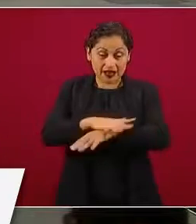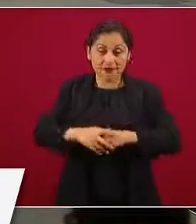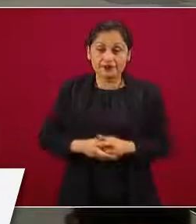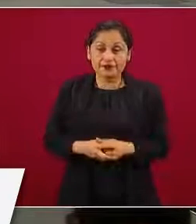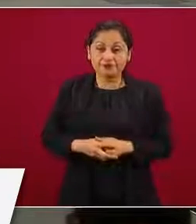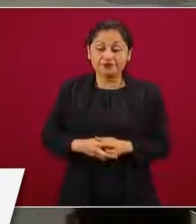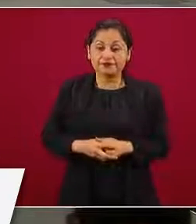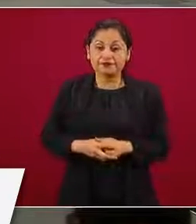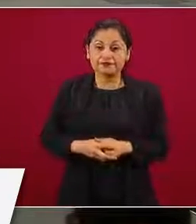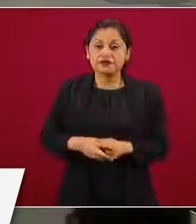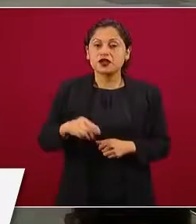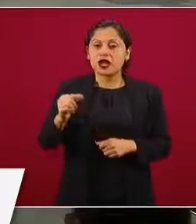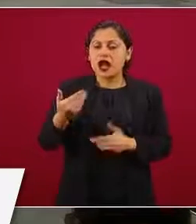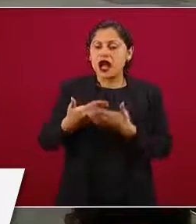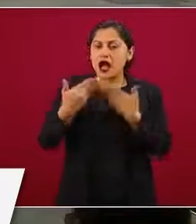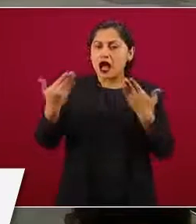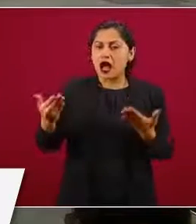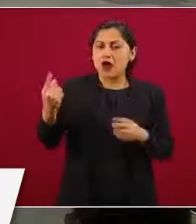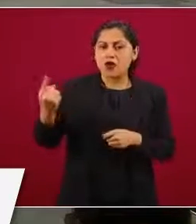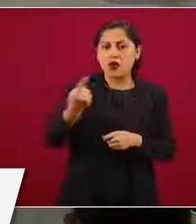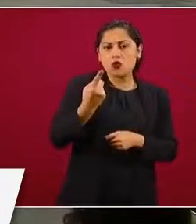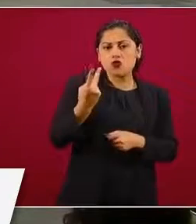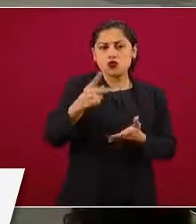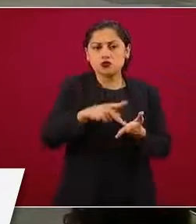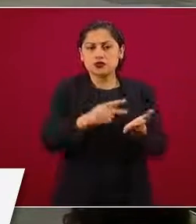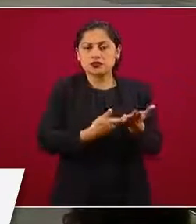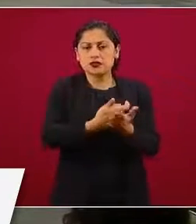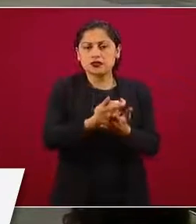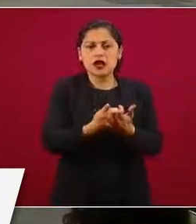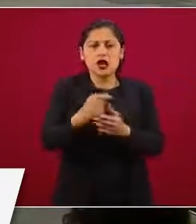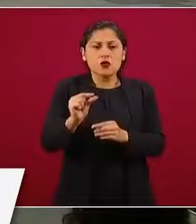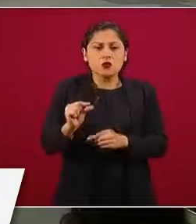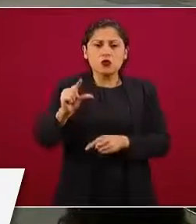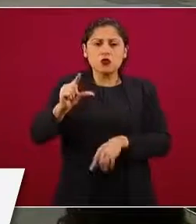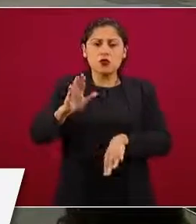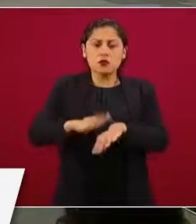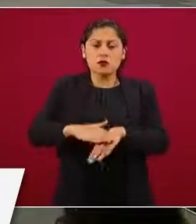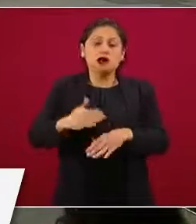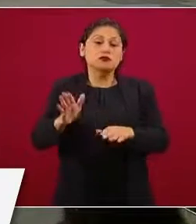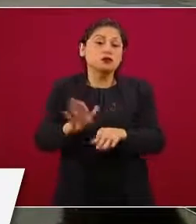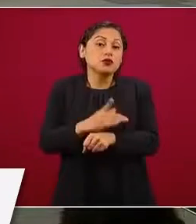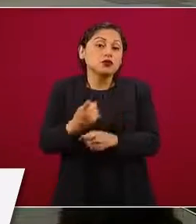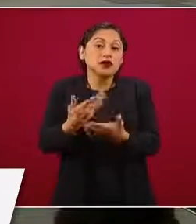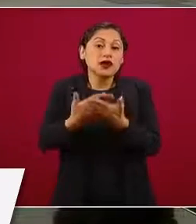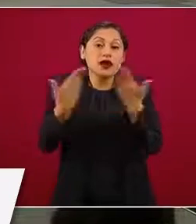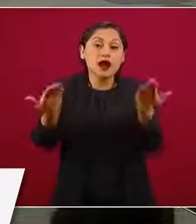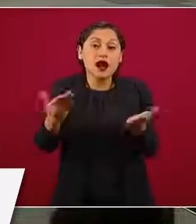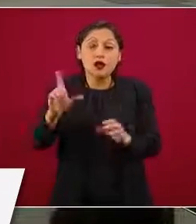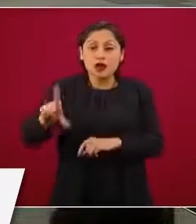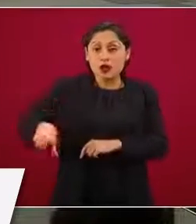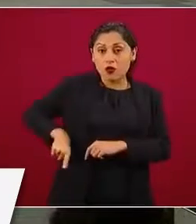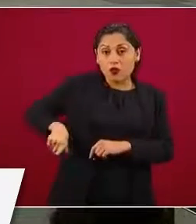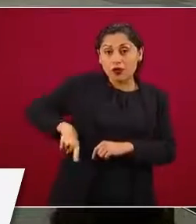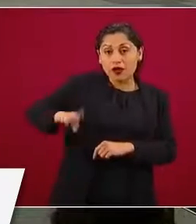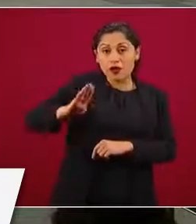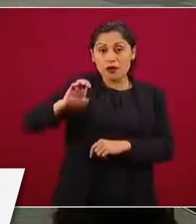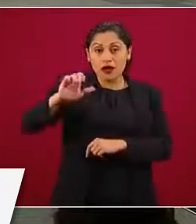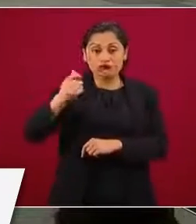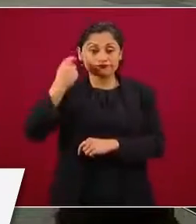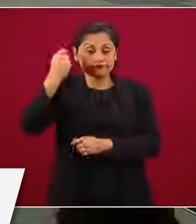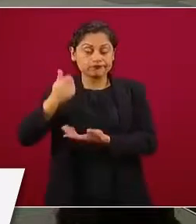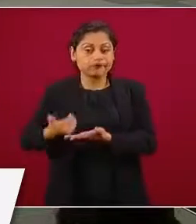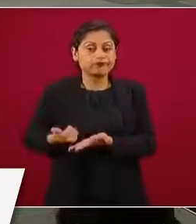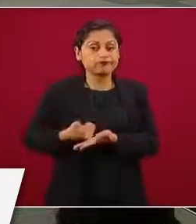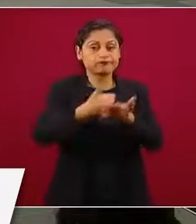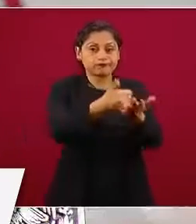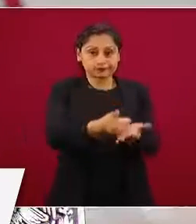poquito más, considerando la pensión de bienestar para los adultos mayores, de lo que estaban recibiendo ahora y para todos los demás van